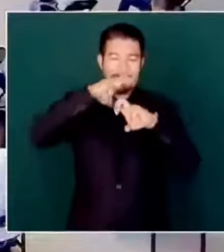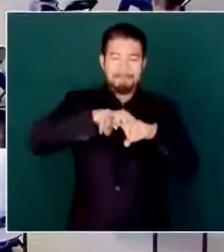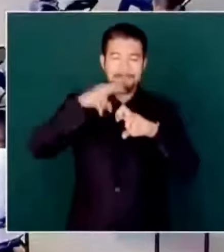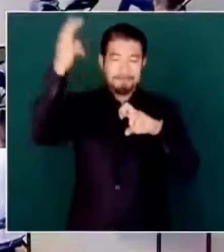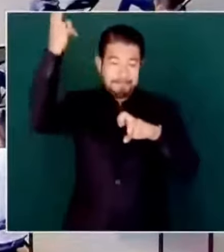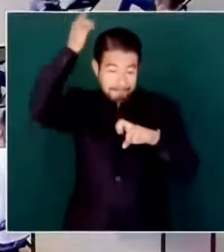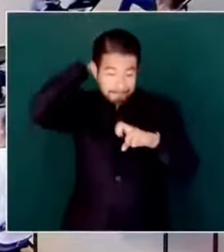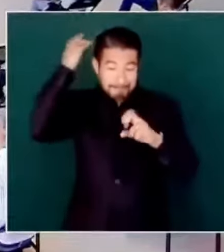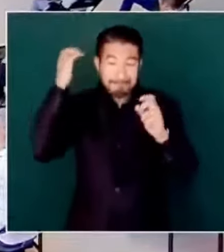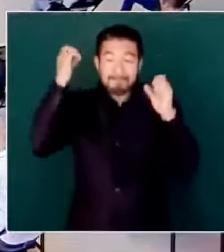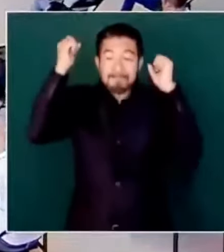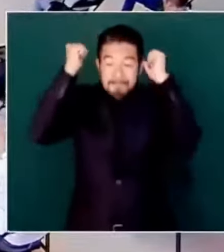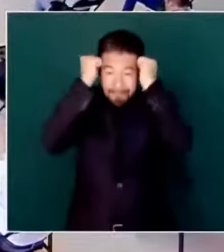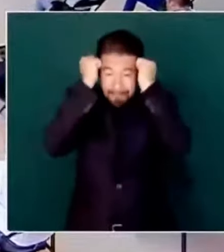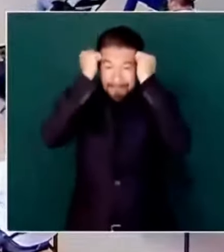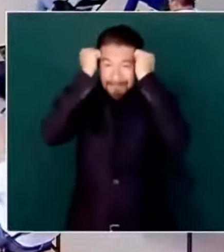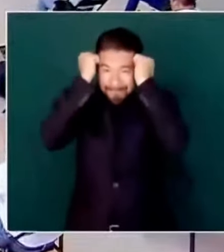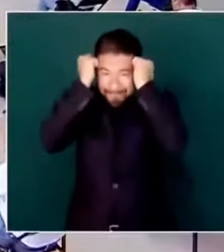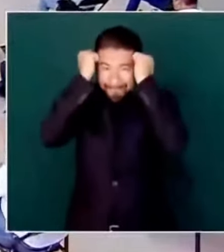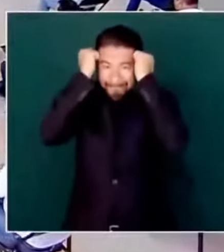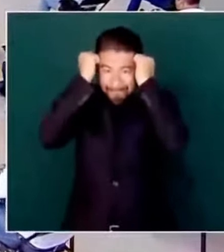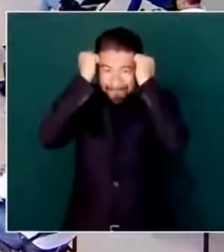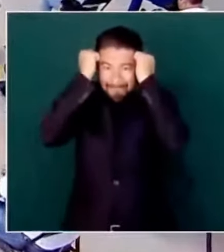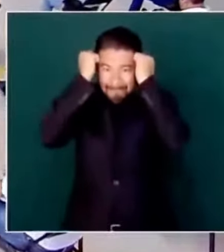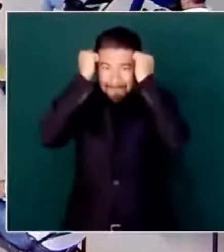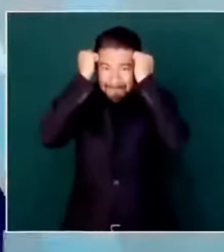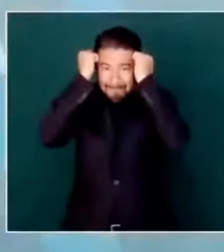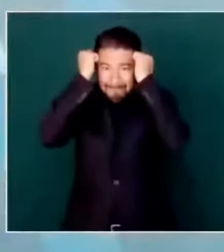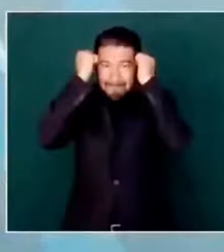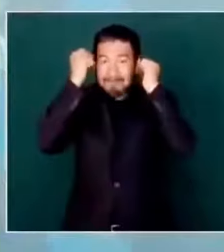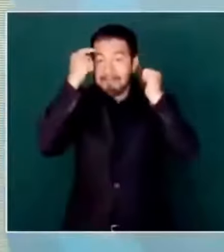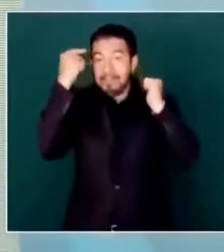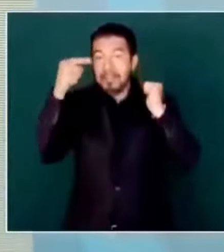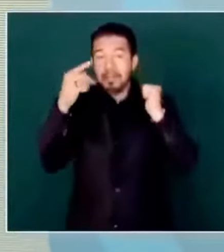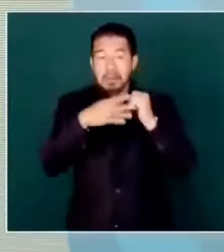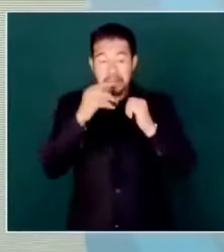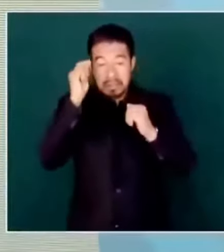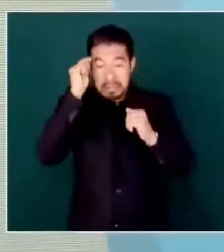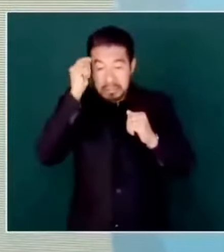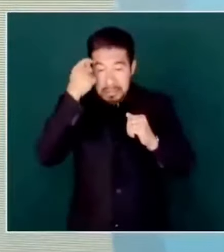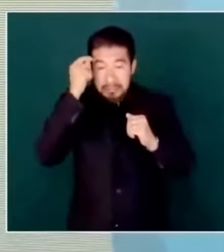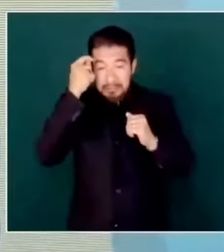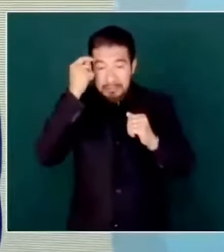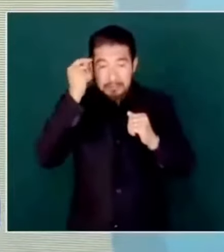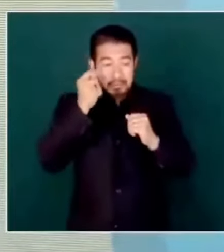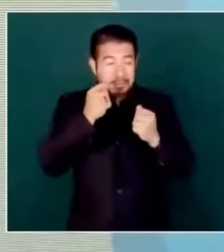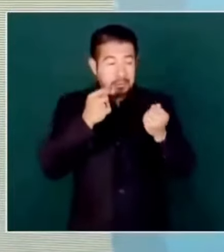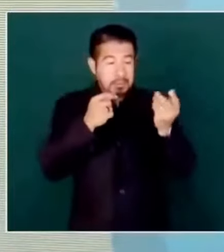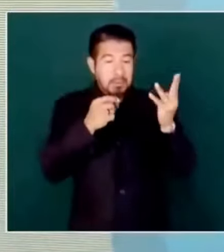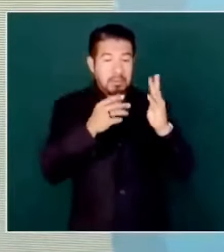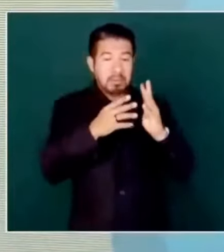a los caciques.